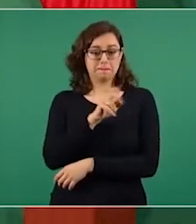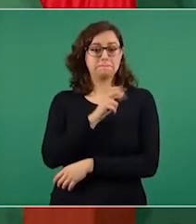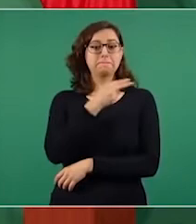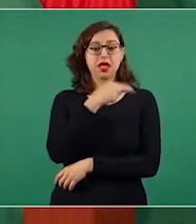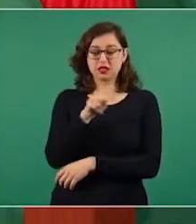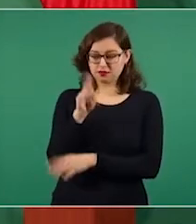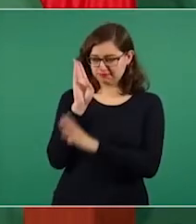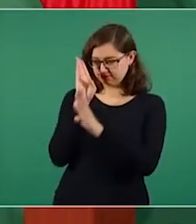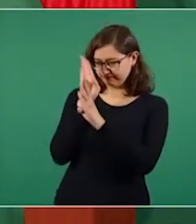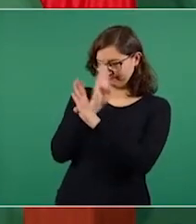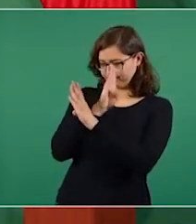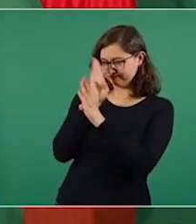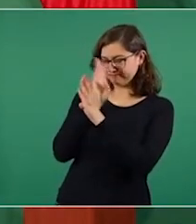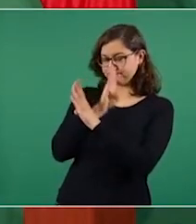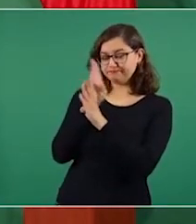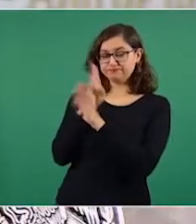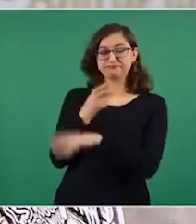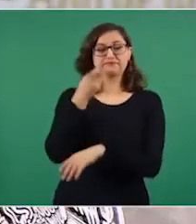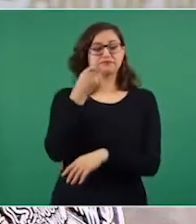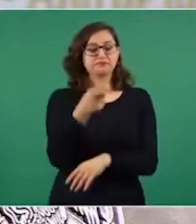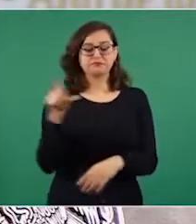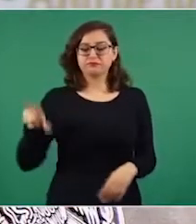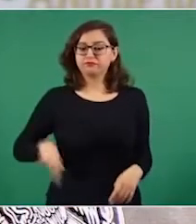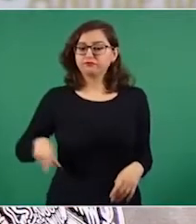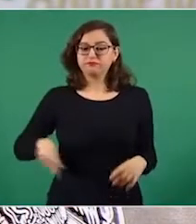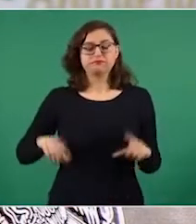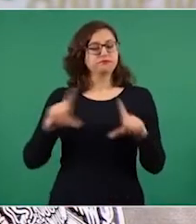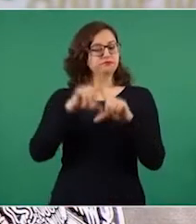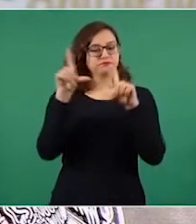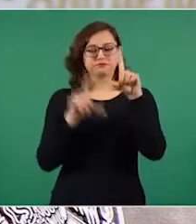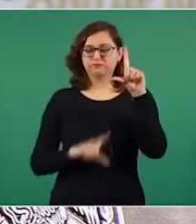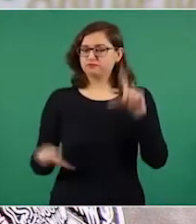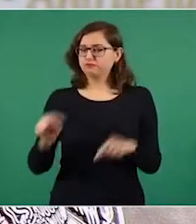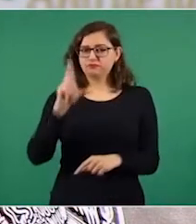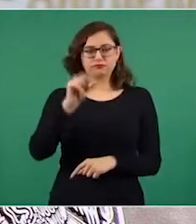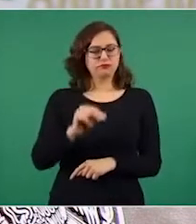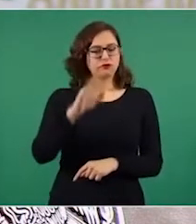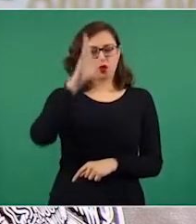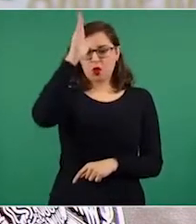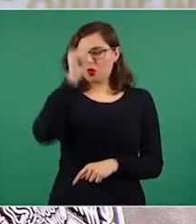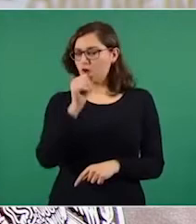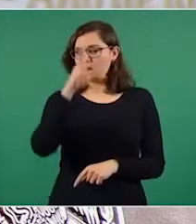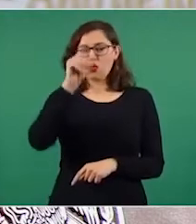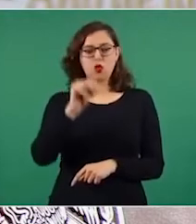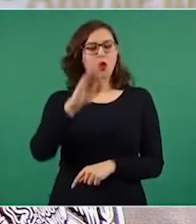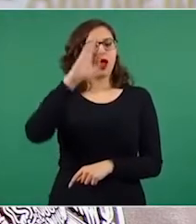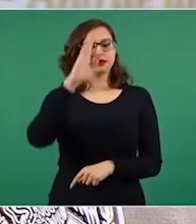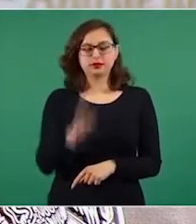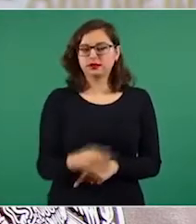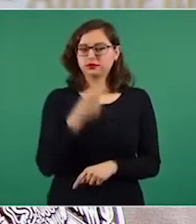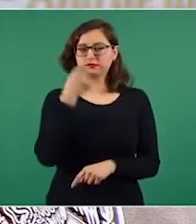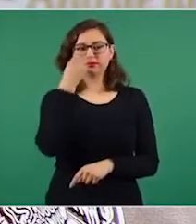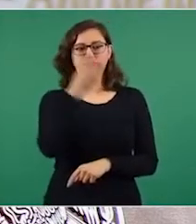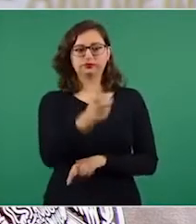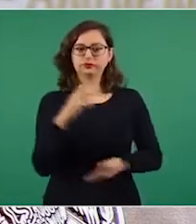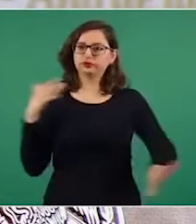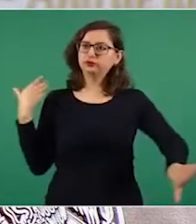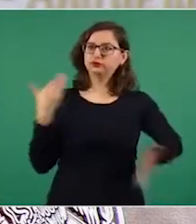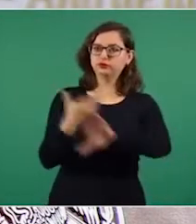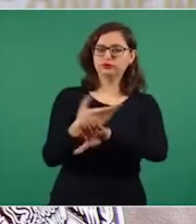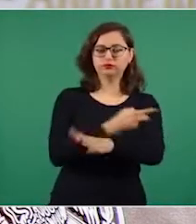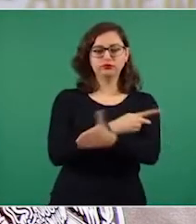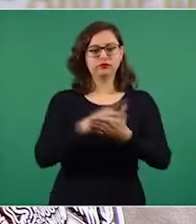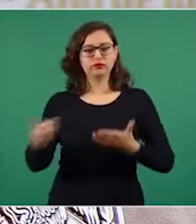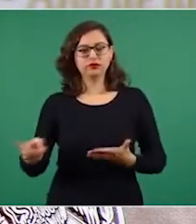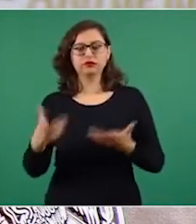de México condena este tipo de actos que atentan contra las libertades individuales y colectivas, así como el